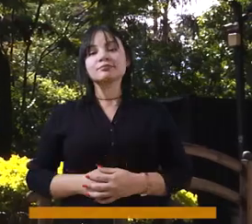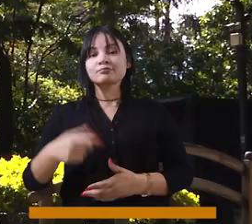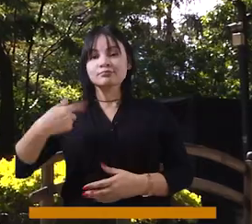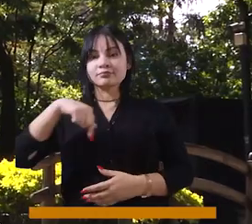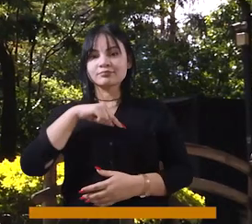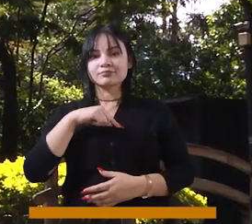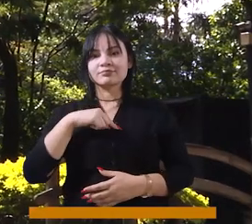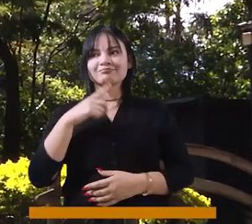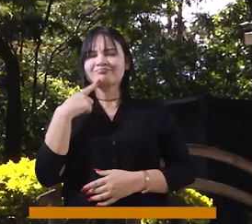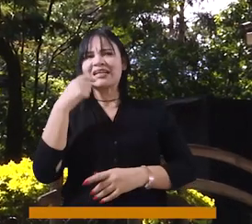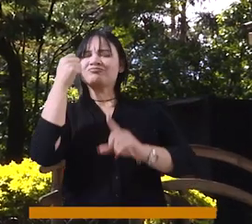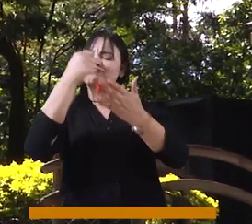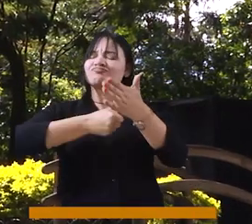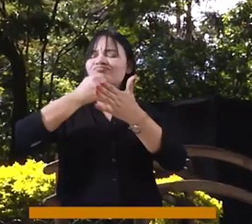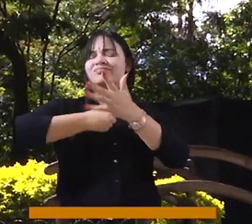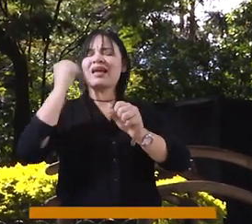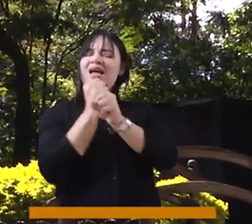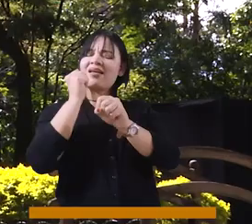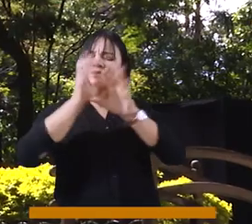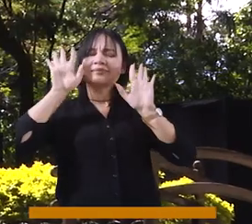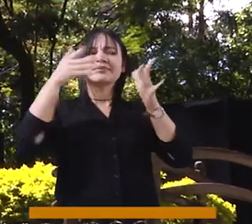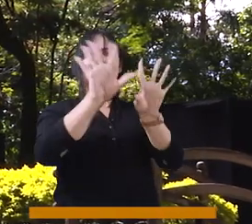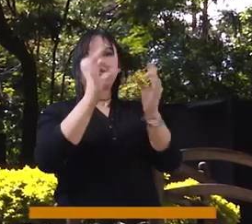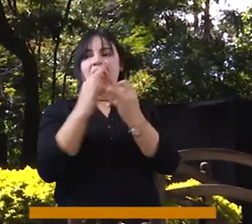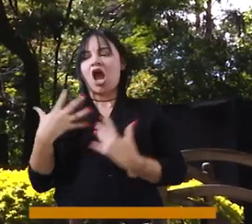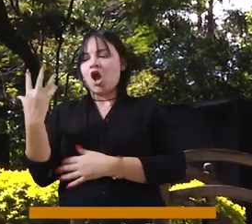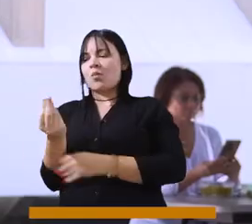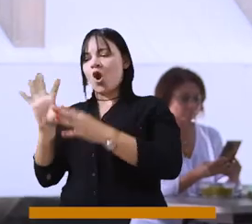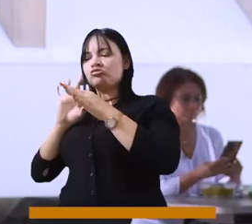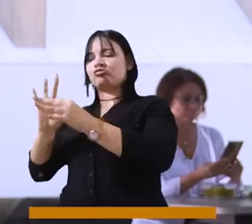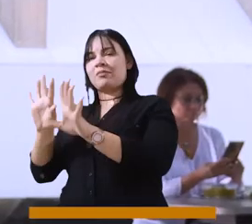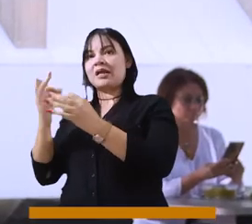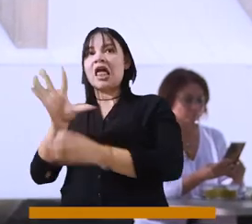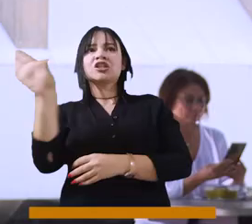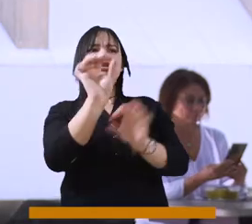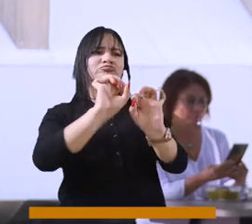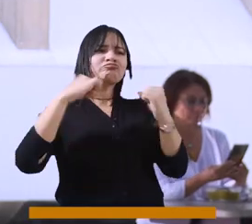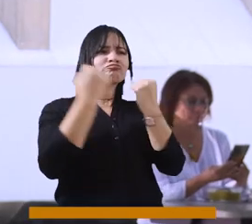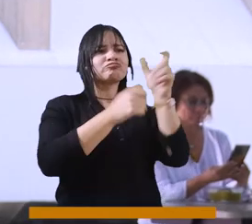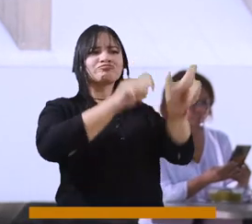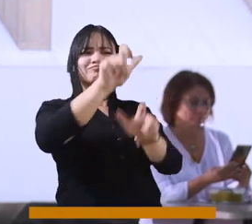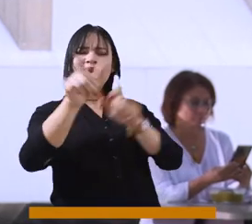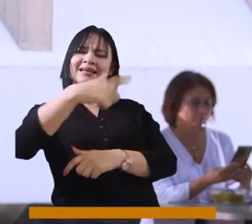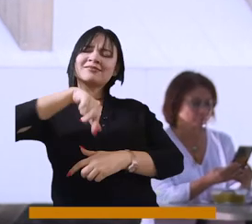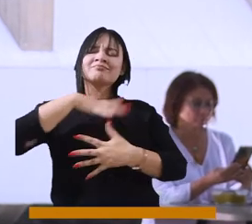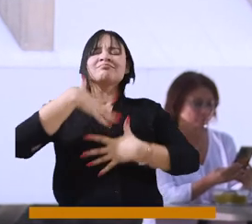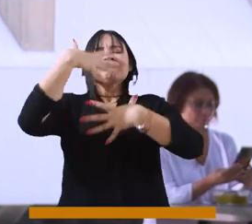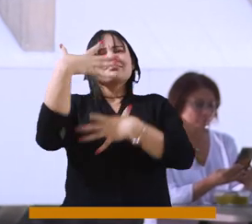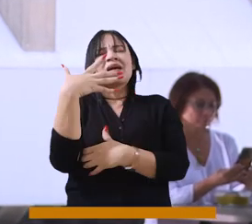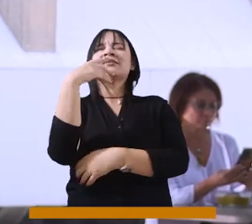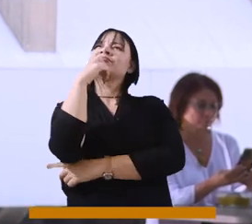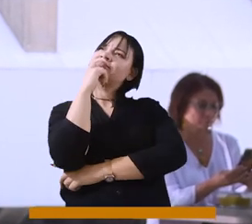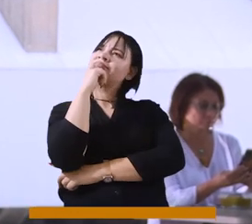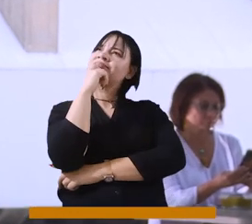Entonces estaremos aquí precisamente trabajando por las familias, con este equipo Unión Familia y evidentemente con todos los concejales que estamos en esta bandera